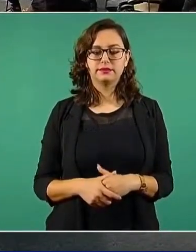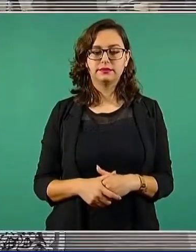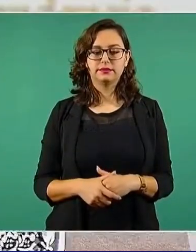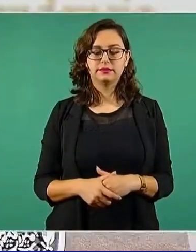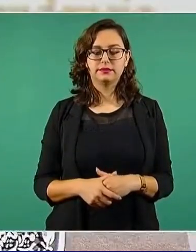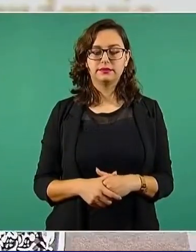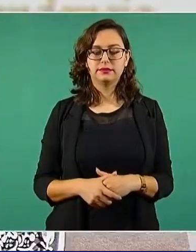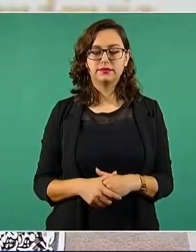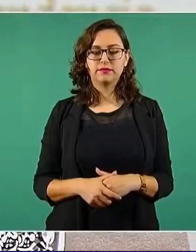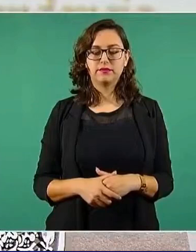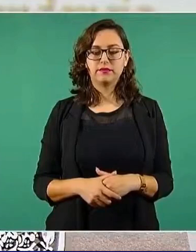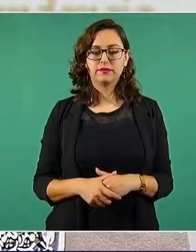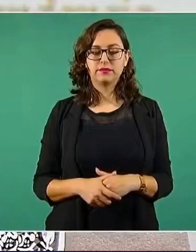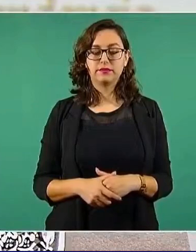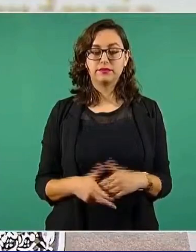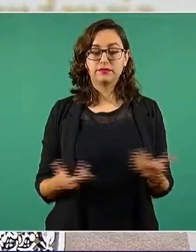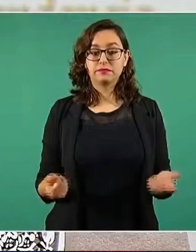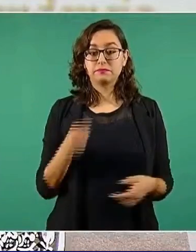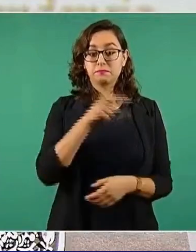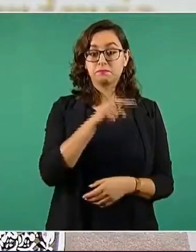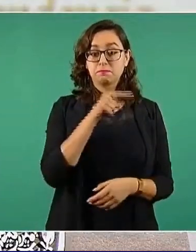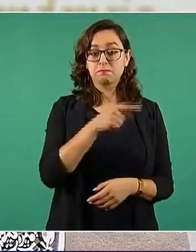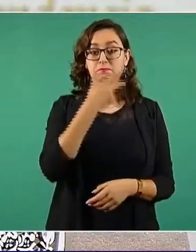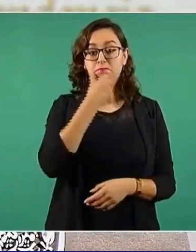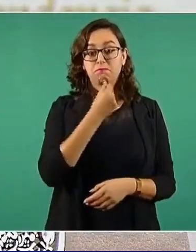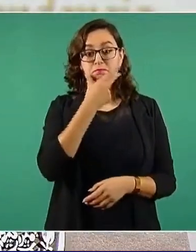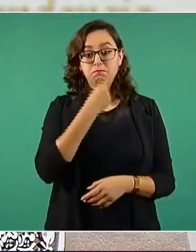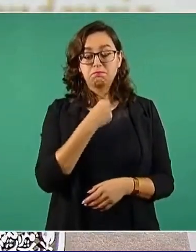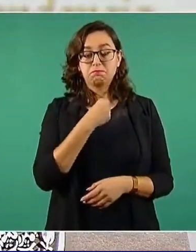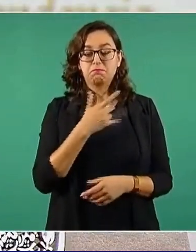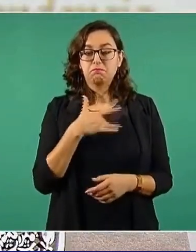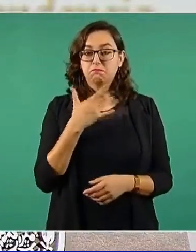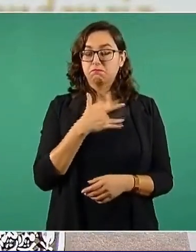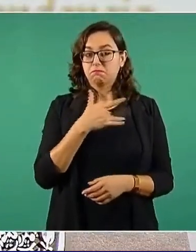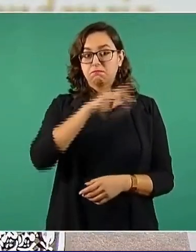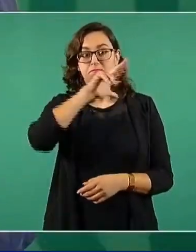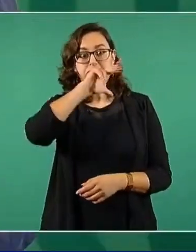Que el señor está preocupado porque estamos muy mal,